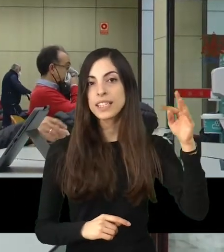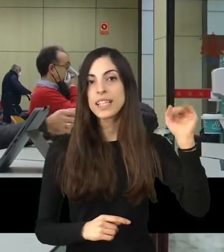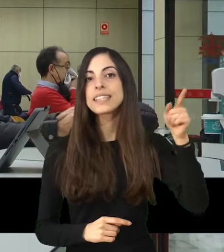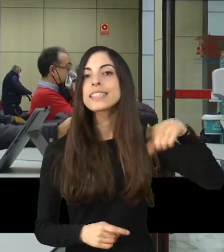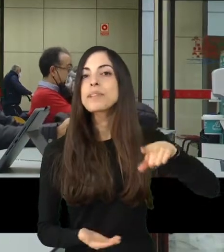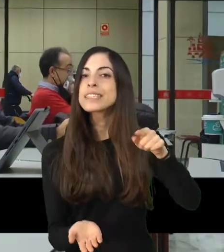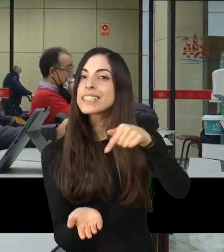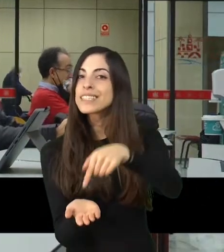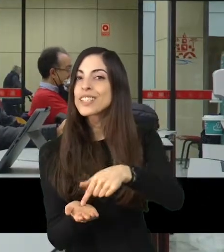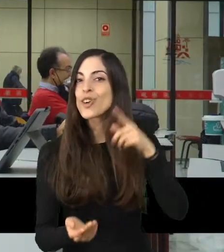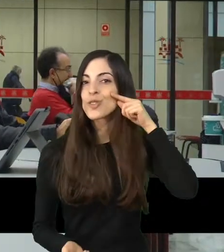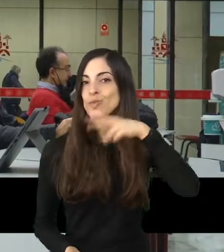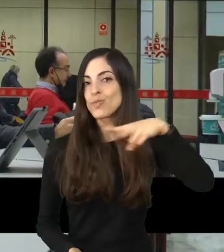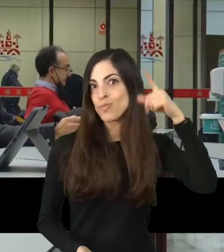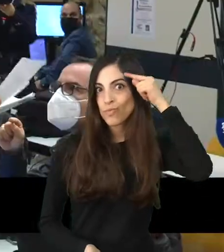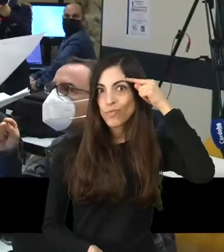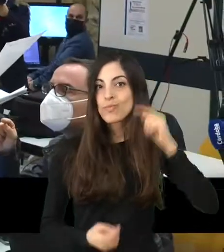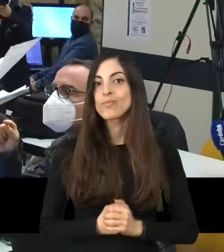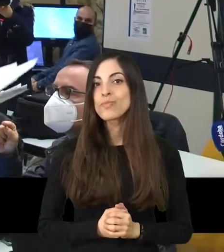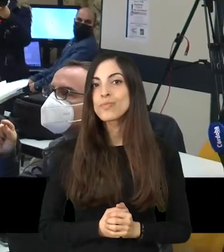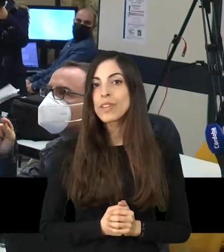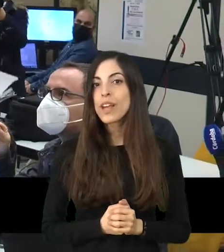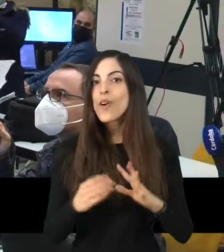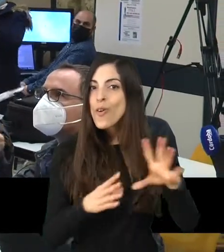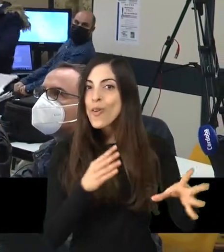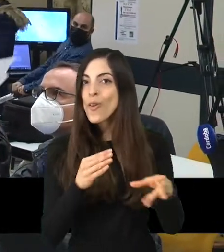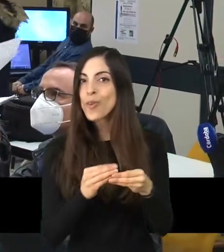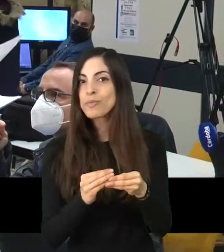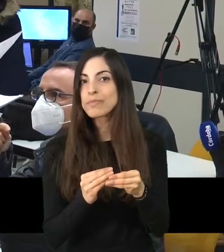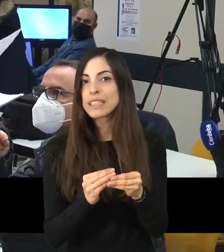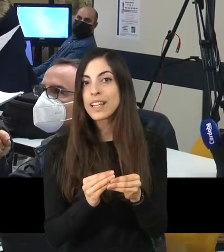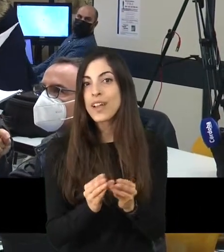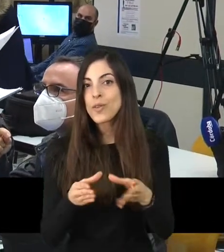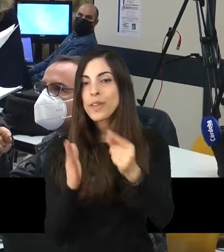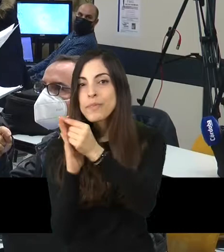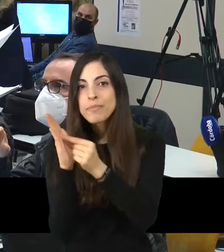turístico inteligente completan el paquete de iniciativas para su financiación.